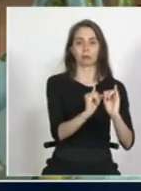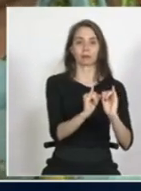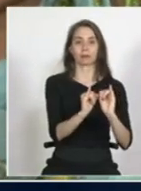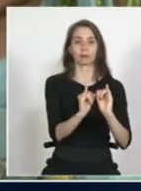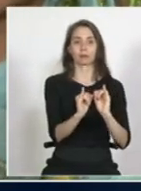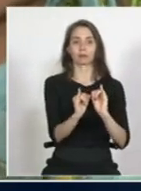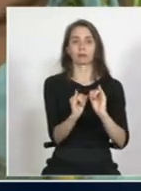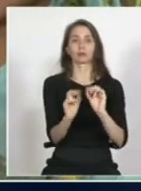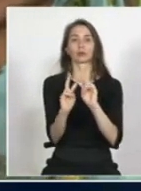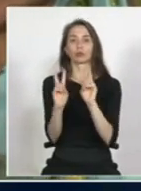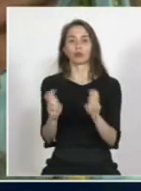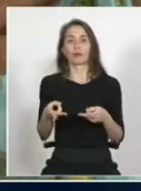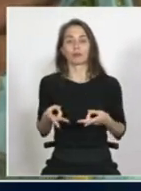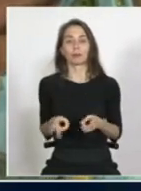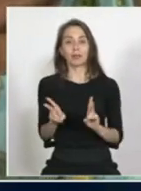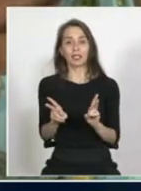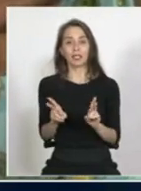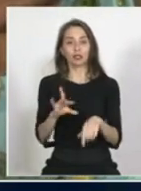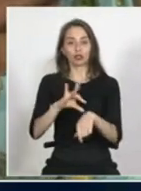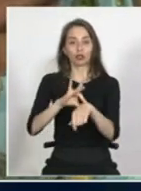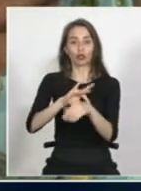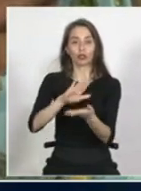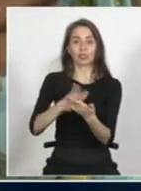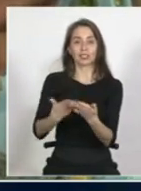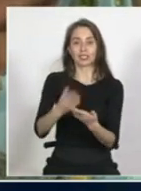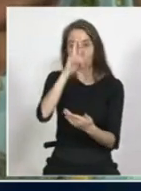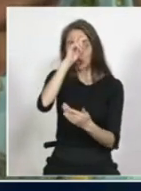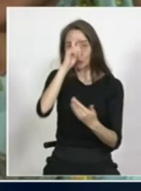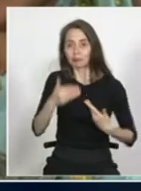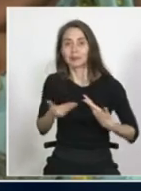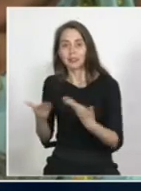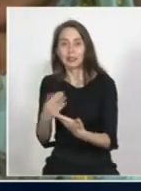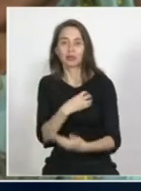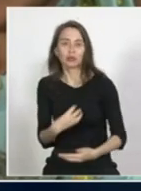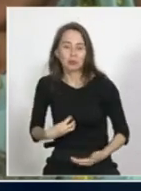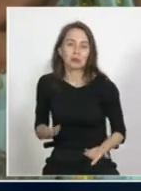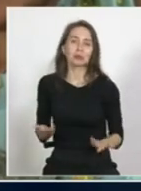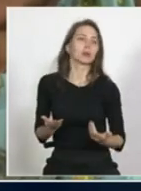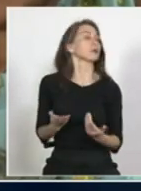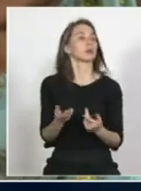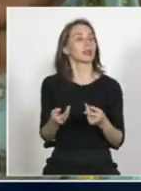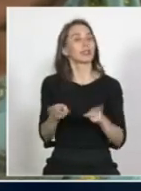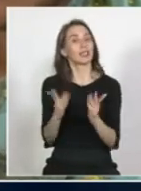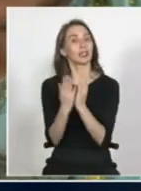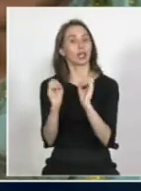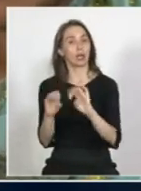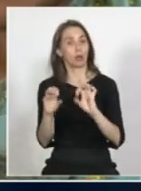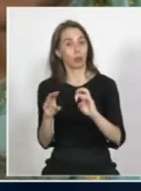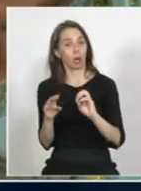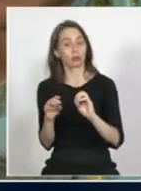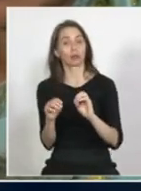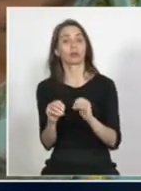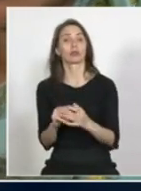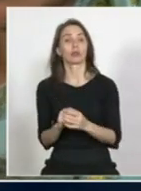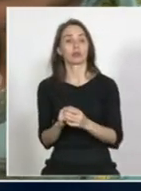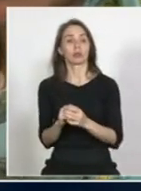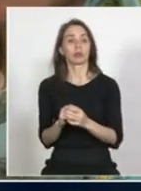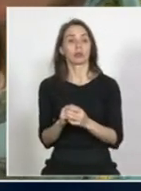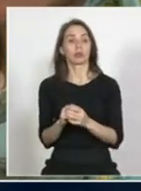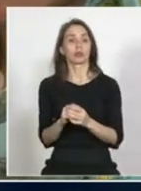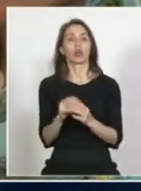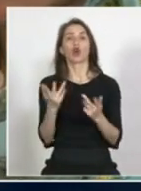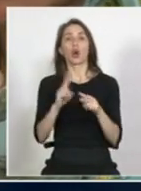específicamente respecto del derecho de la salud y el derecho bueno también de educación veo que con la técnica